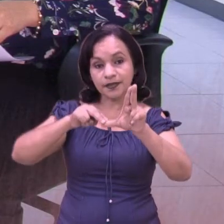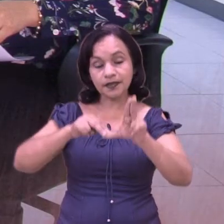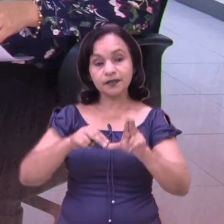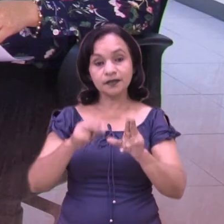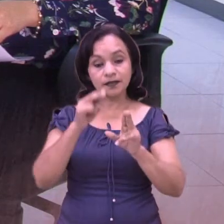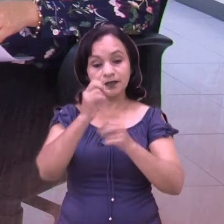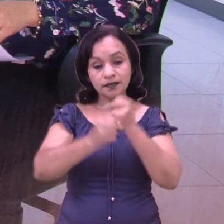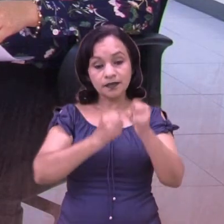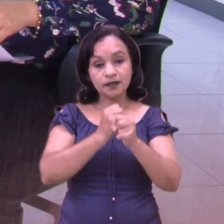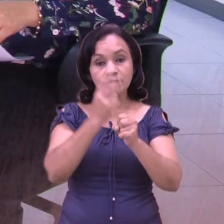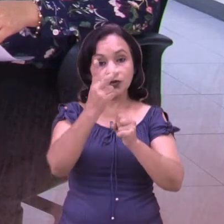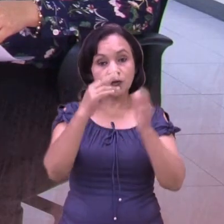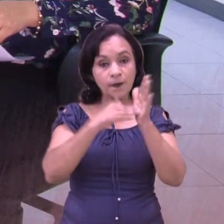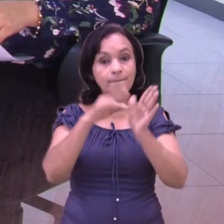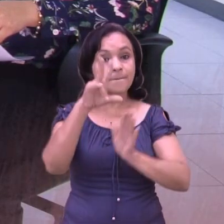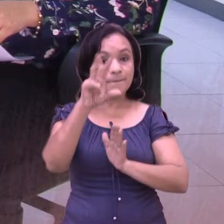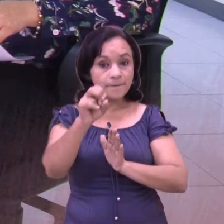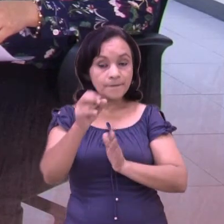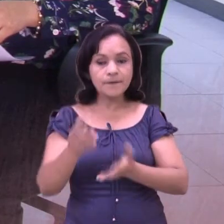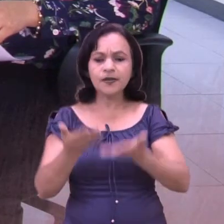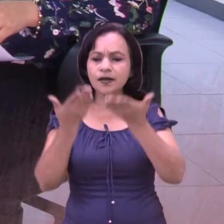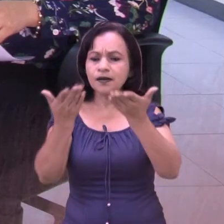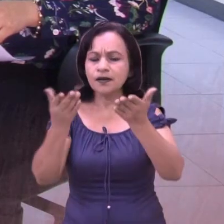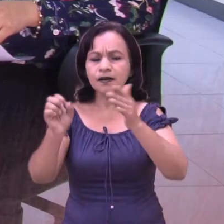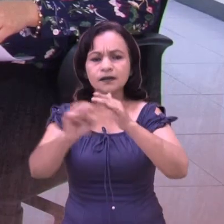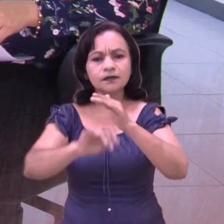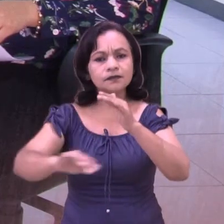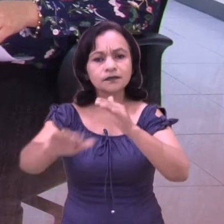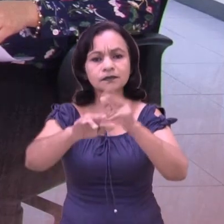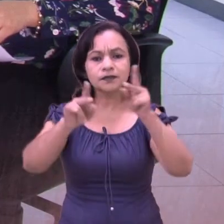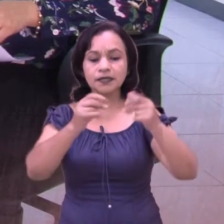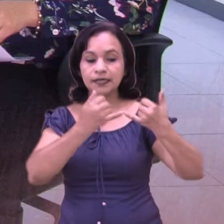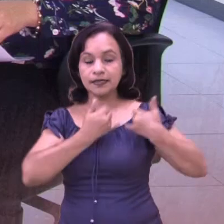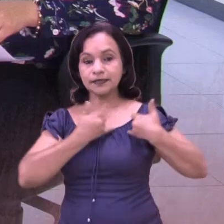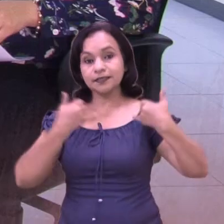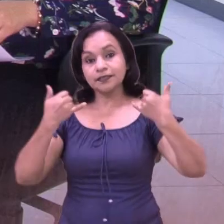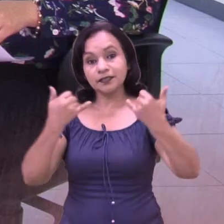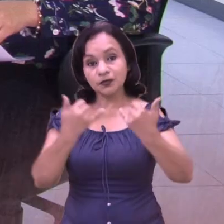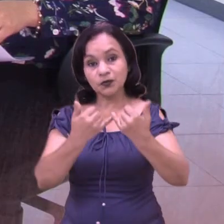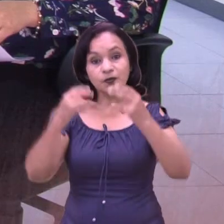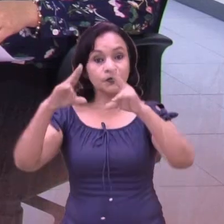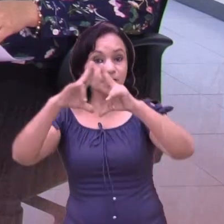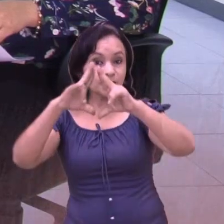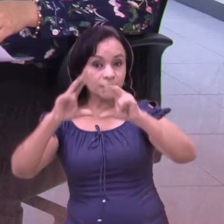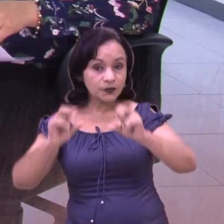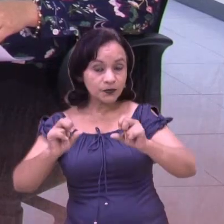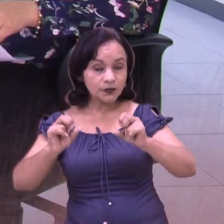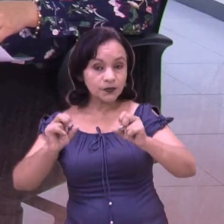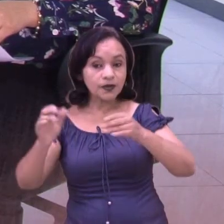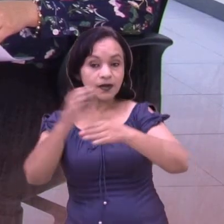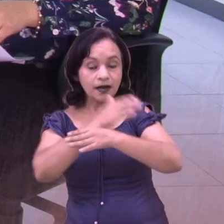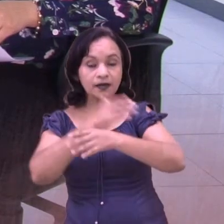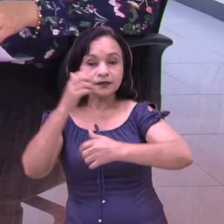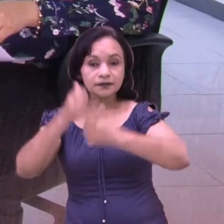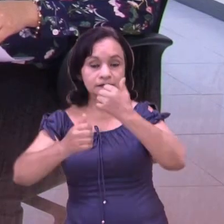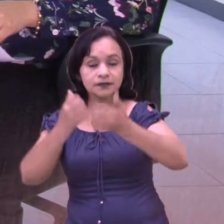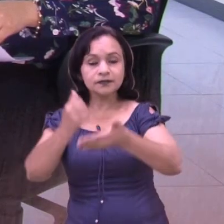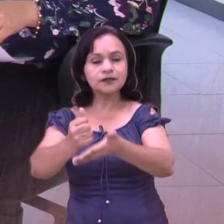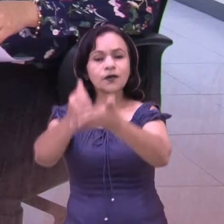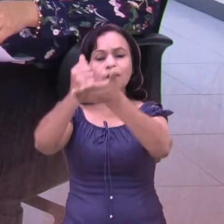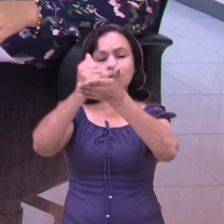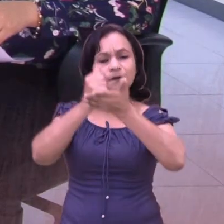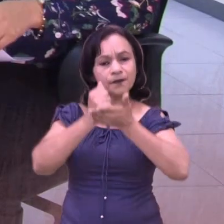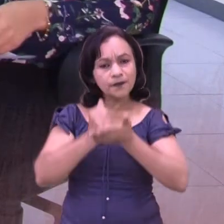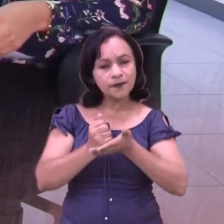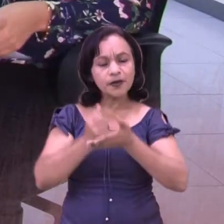el CIDAPRED este año va a poner a disposición de la Sociedad Nicaragüense, el Instituto Nicaragüense de Preparación